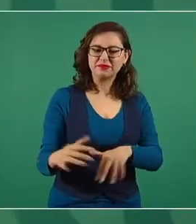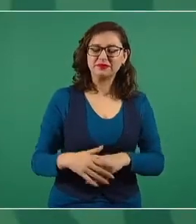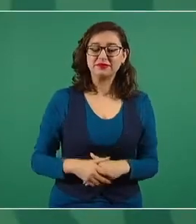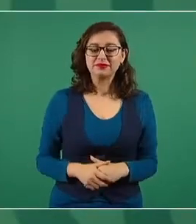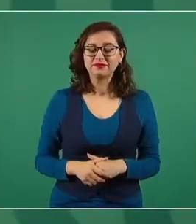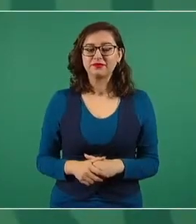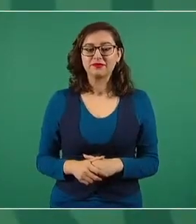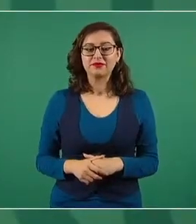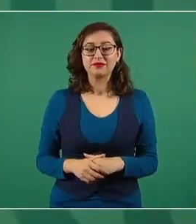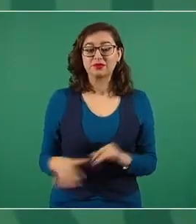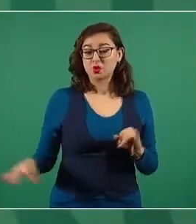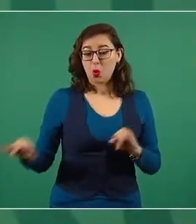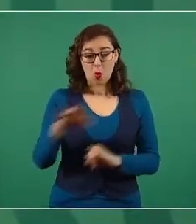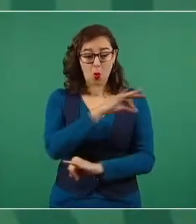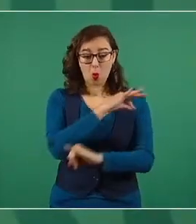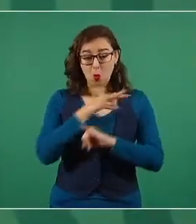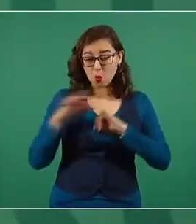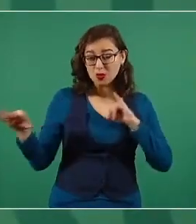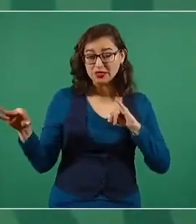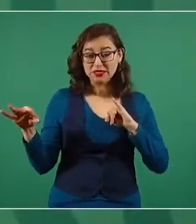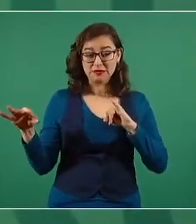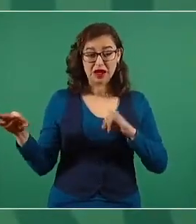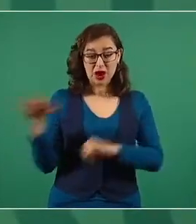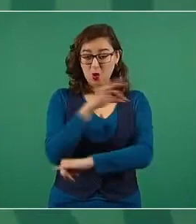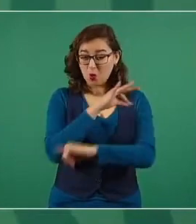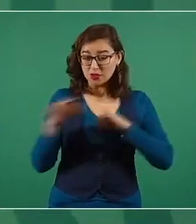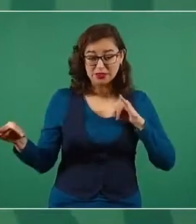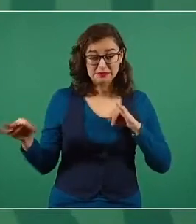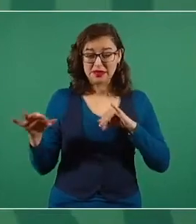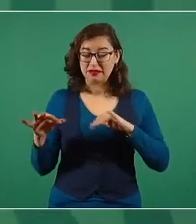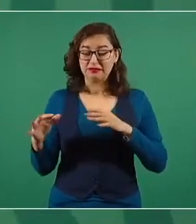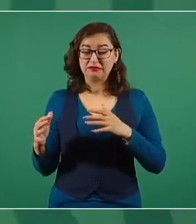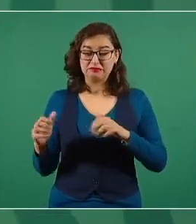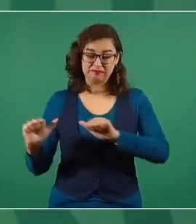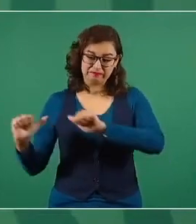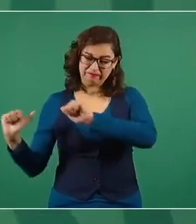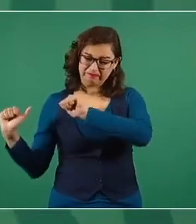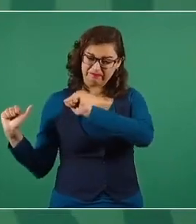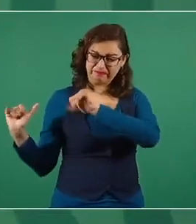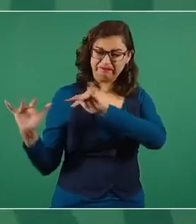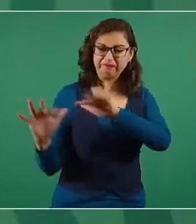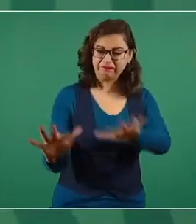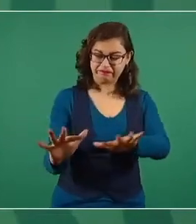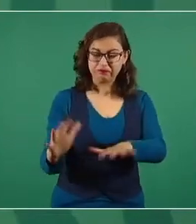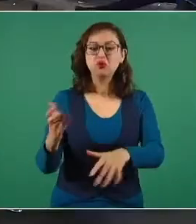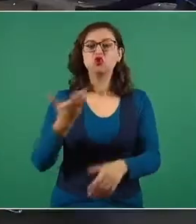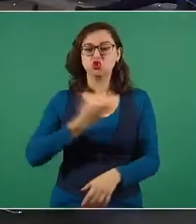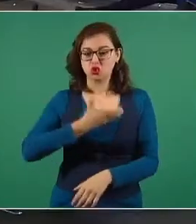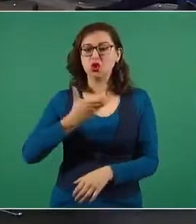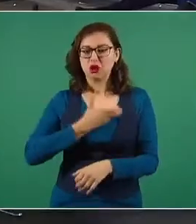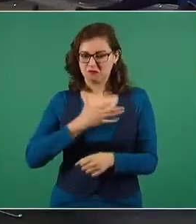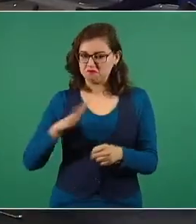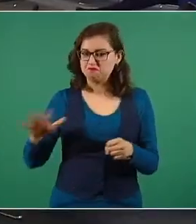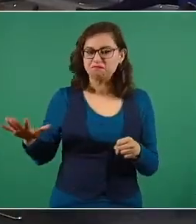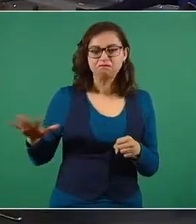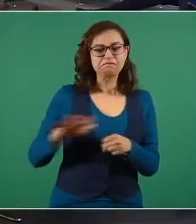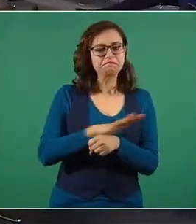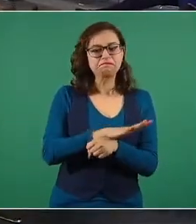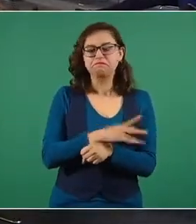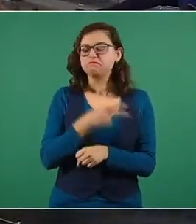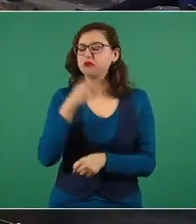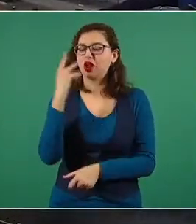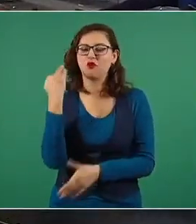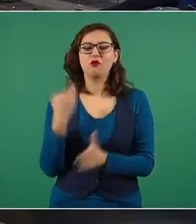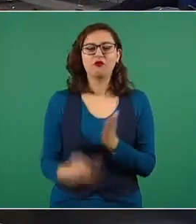Y la última manifestación, pues, el Zócalo lleno, pero no, no